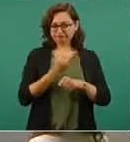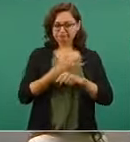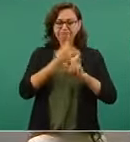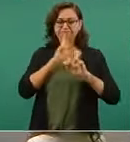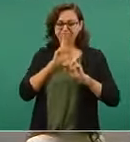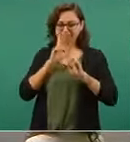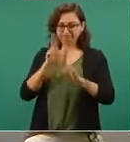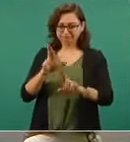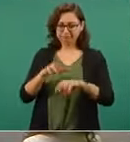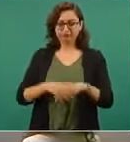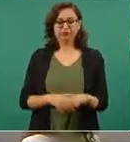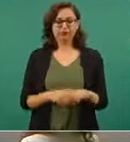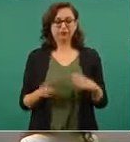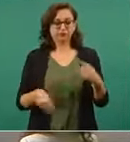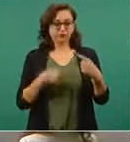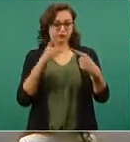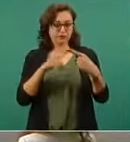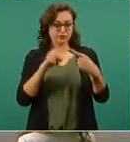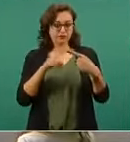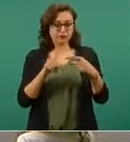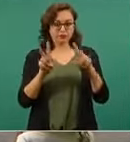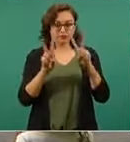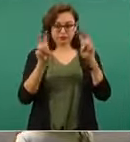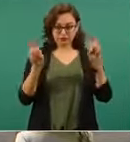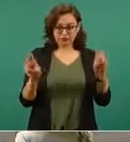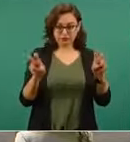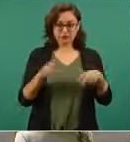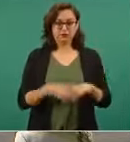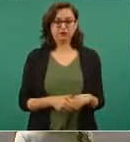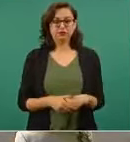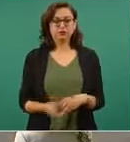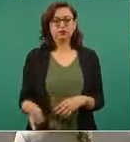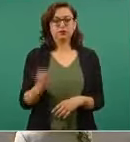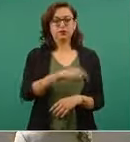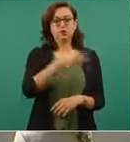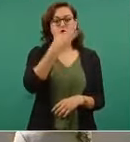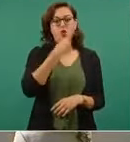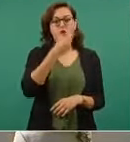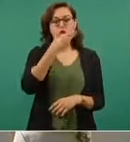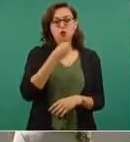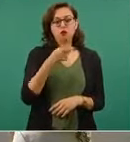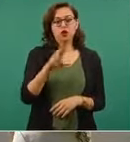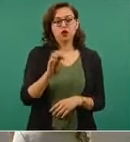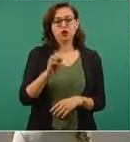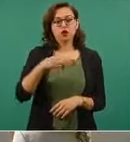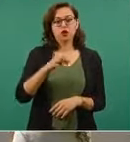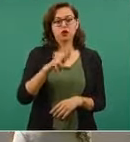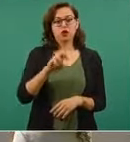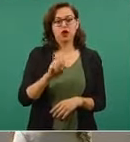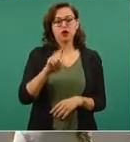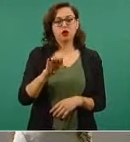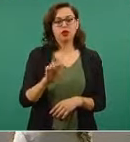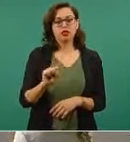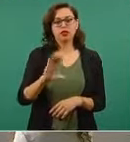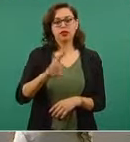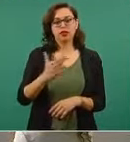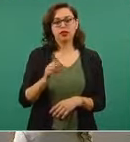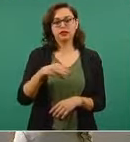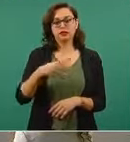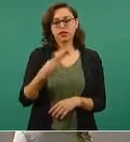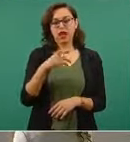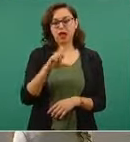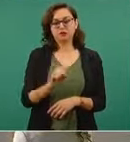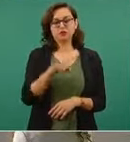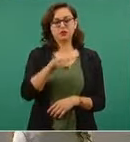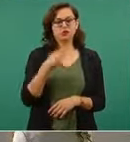Pasamos a la primera, por favor. Lo que tiene que ver con la jubilación del señor Romero de Shams. Bueno, el día 4 de marzo